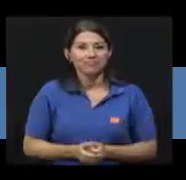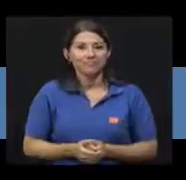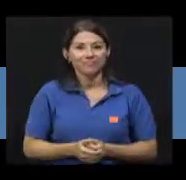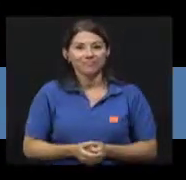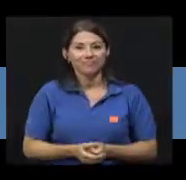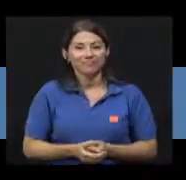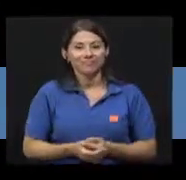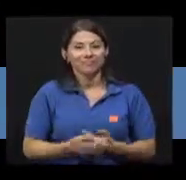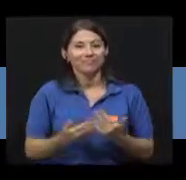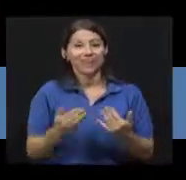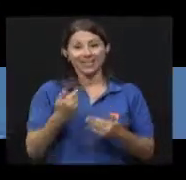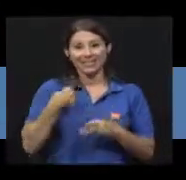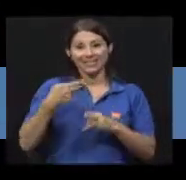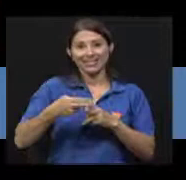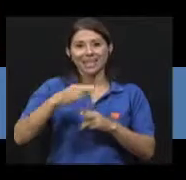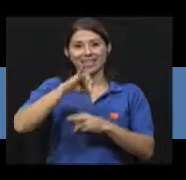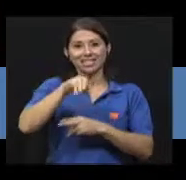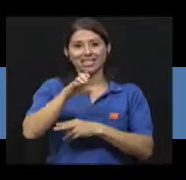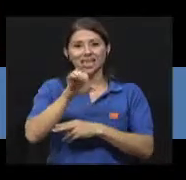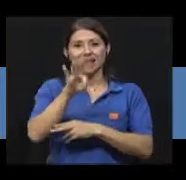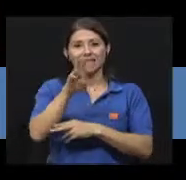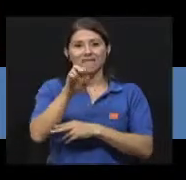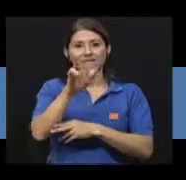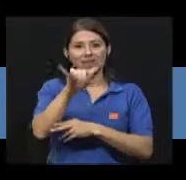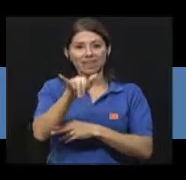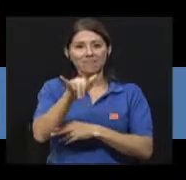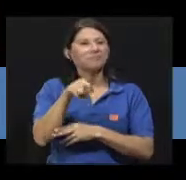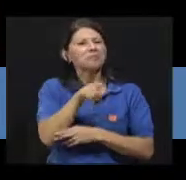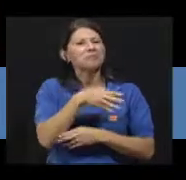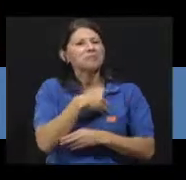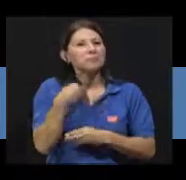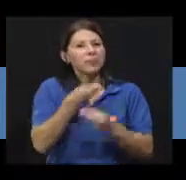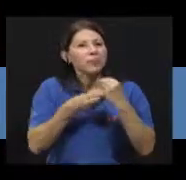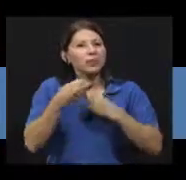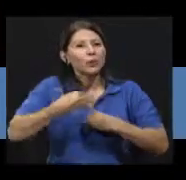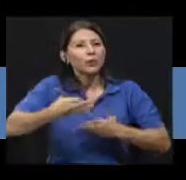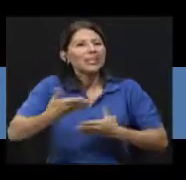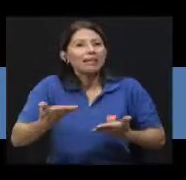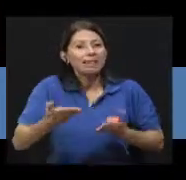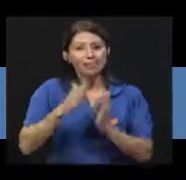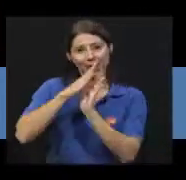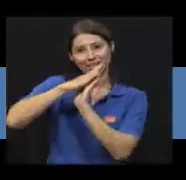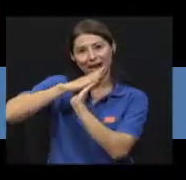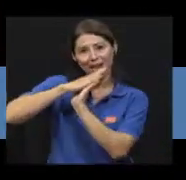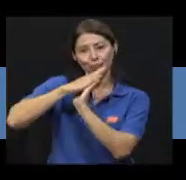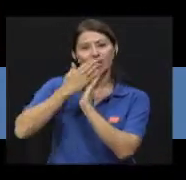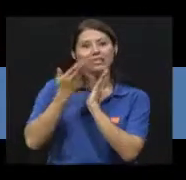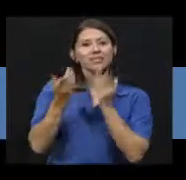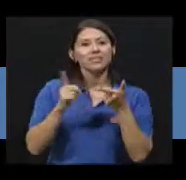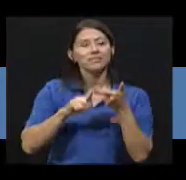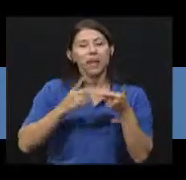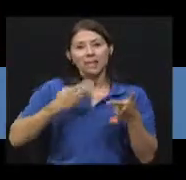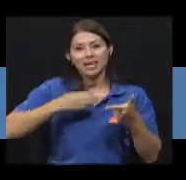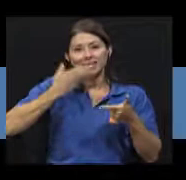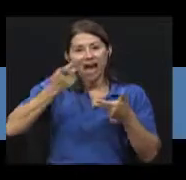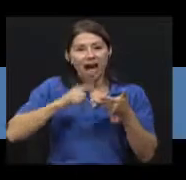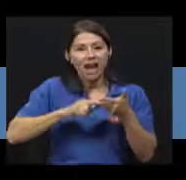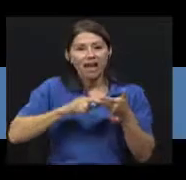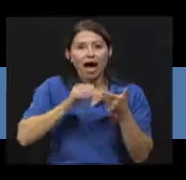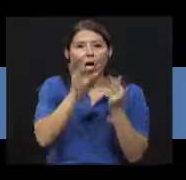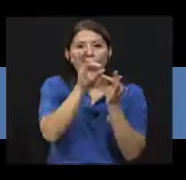Jeffrey. Jeffrey. Jeffrey, ¿qué le gusta traer todos los días para merendar? Sándwich, manzana,